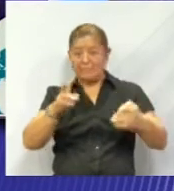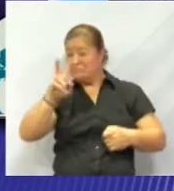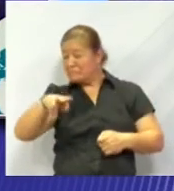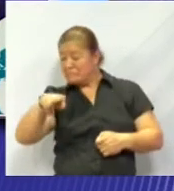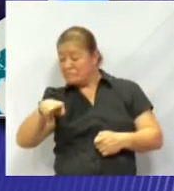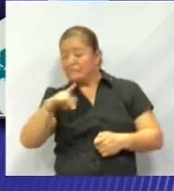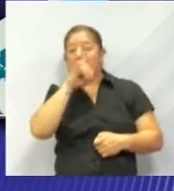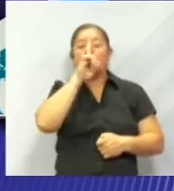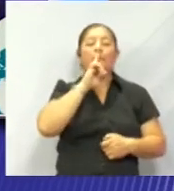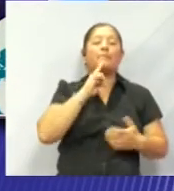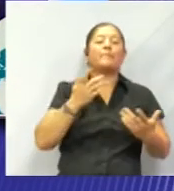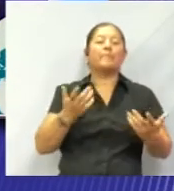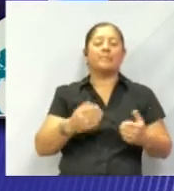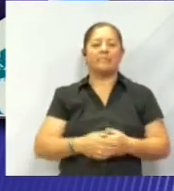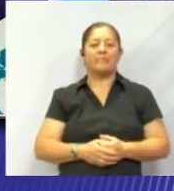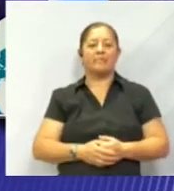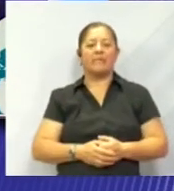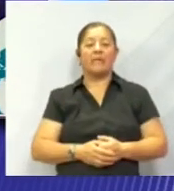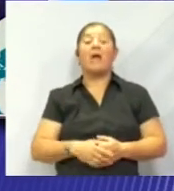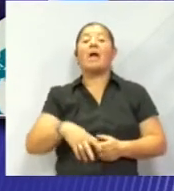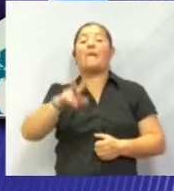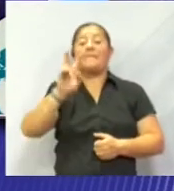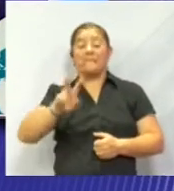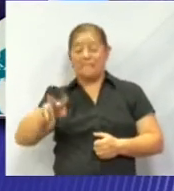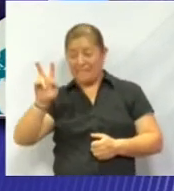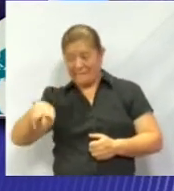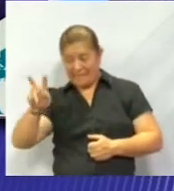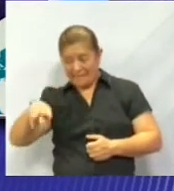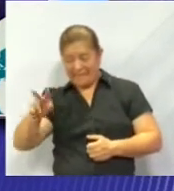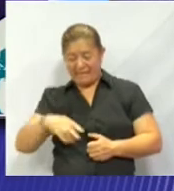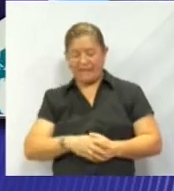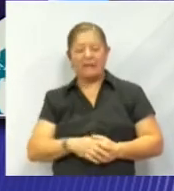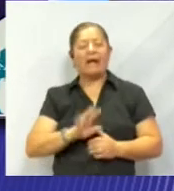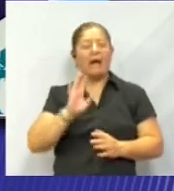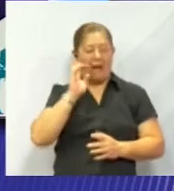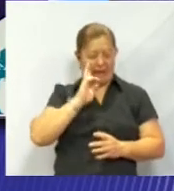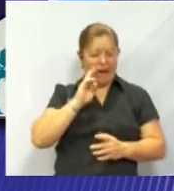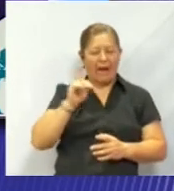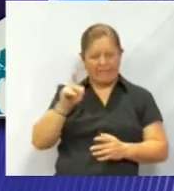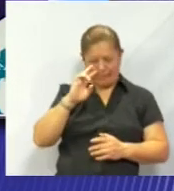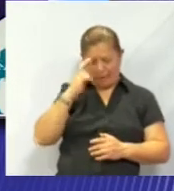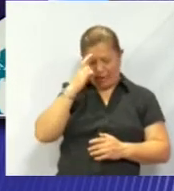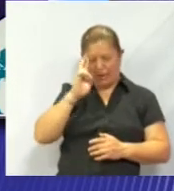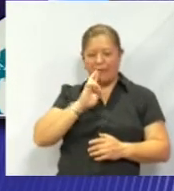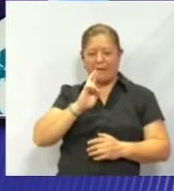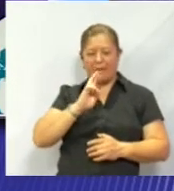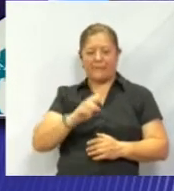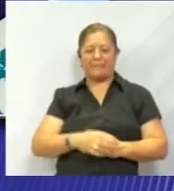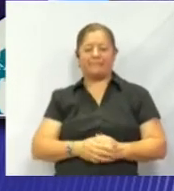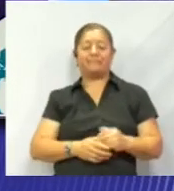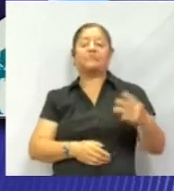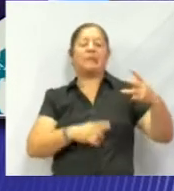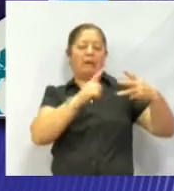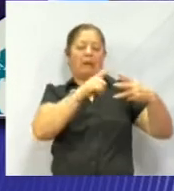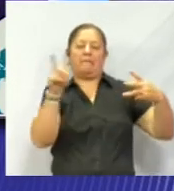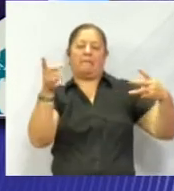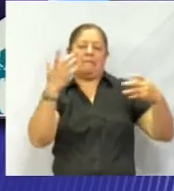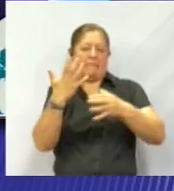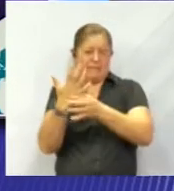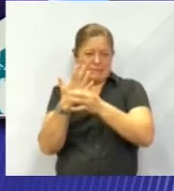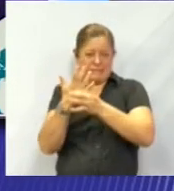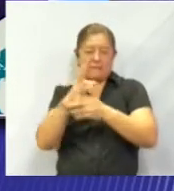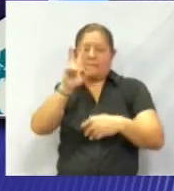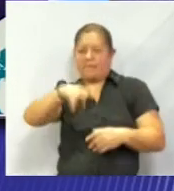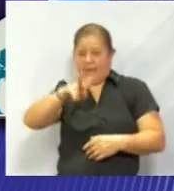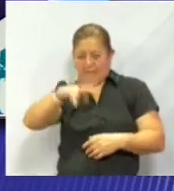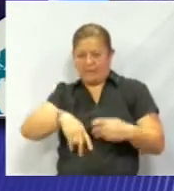verdad. Verdad. Vamos a ir recordando sus respuestas. Dijo la número uno, verdad. Verdad.